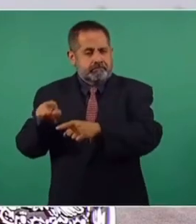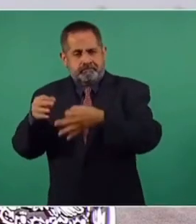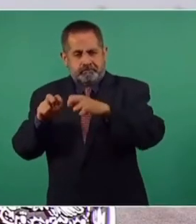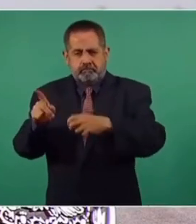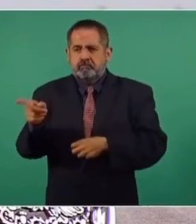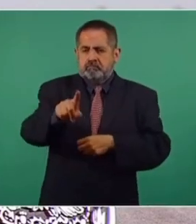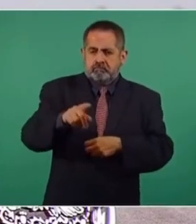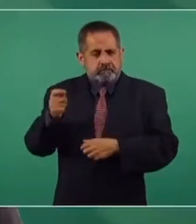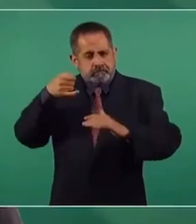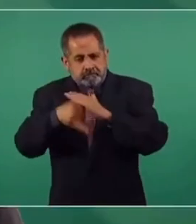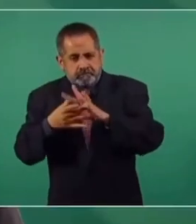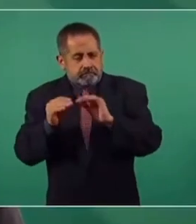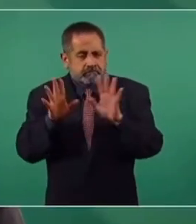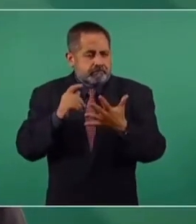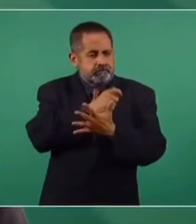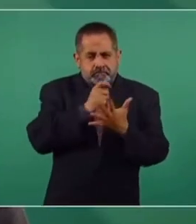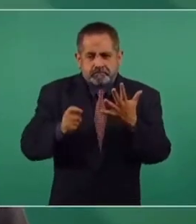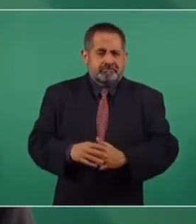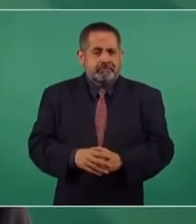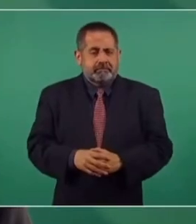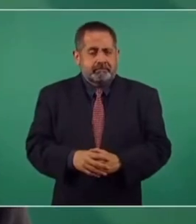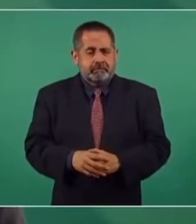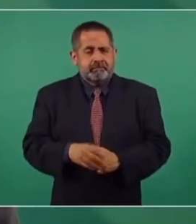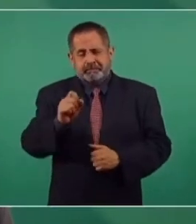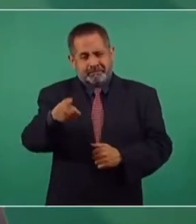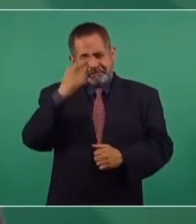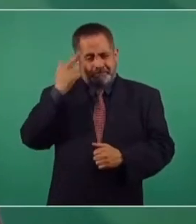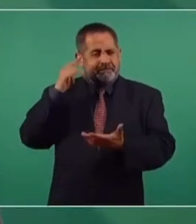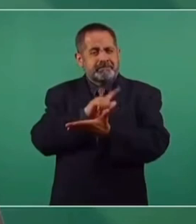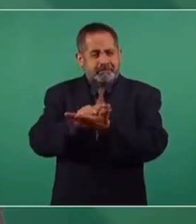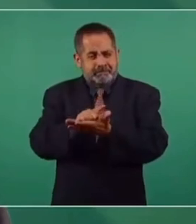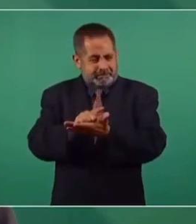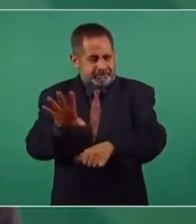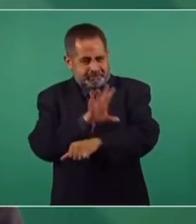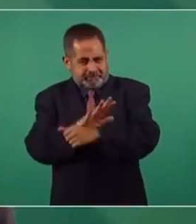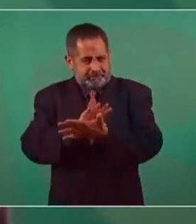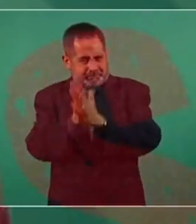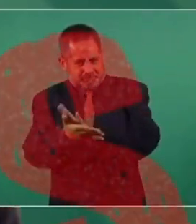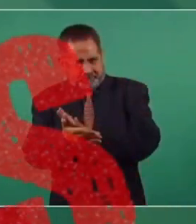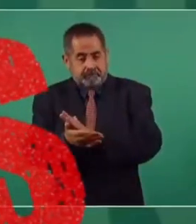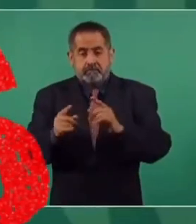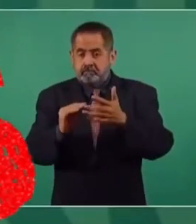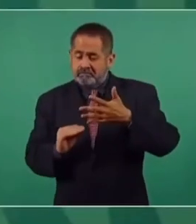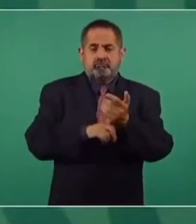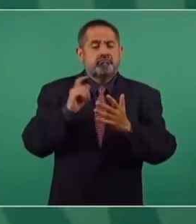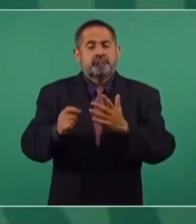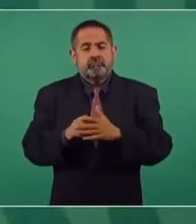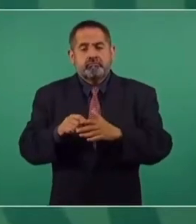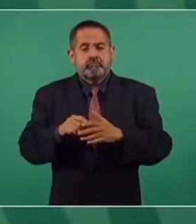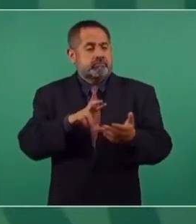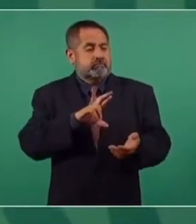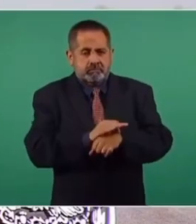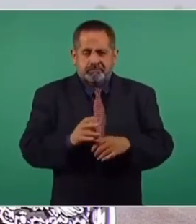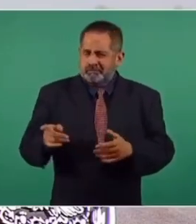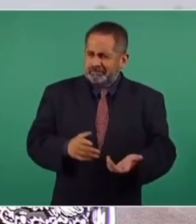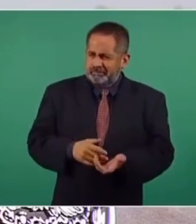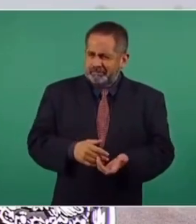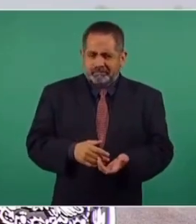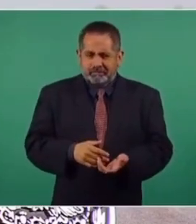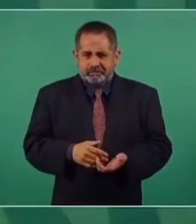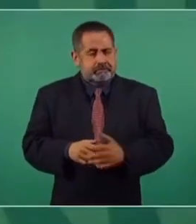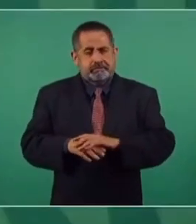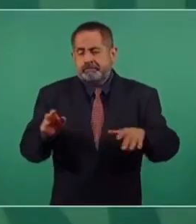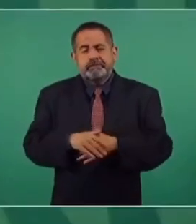ministros, otros, sin tener todos los elementos. Con la reforma energética se elevó a rango supremo interés privado y